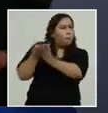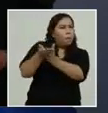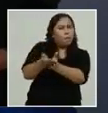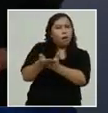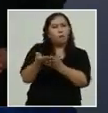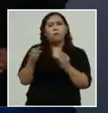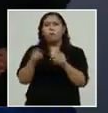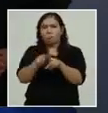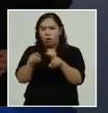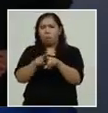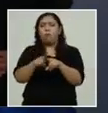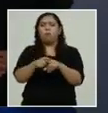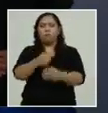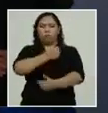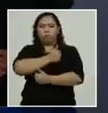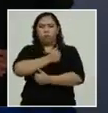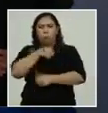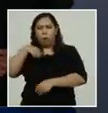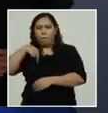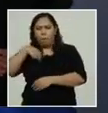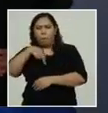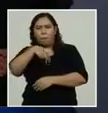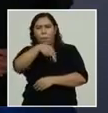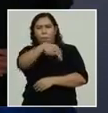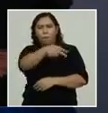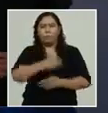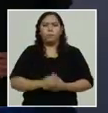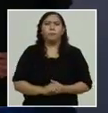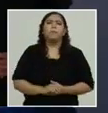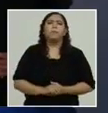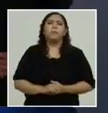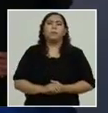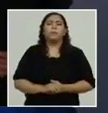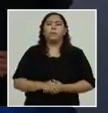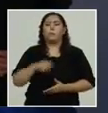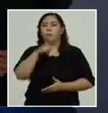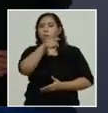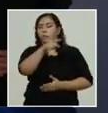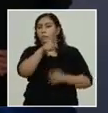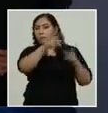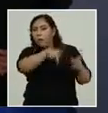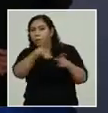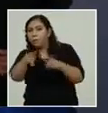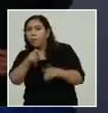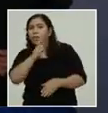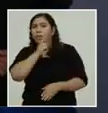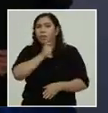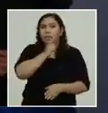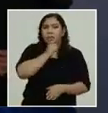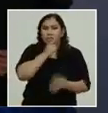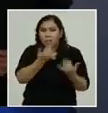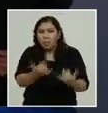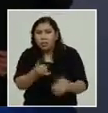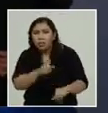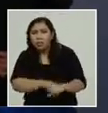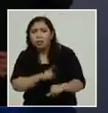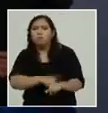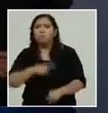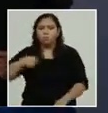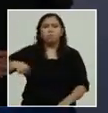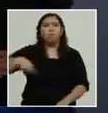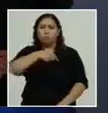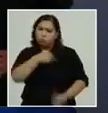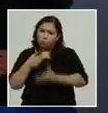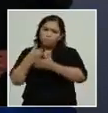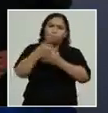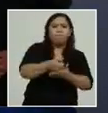que es el Valle de Sula para poder asistir a la población en estos momentos difíciles. Hemos estado